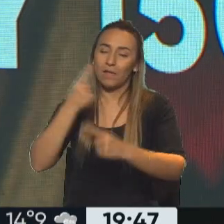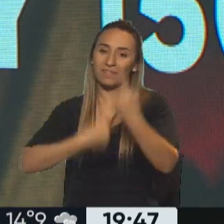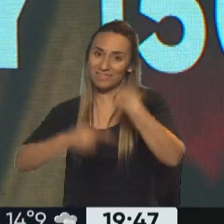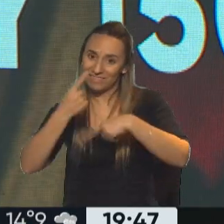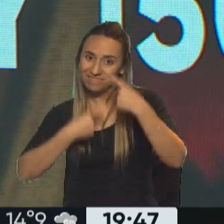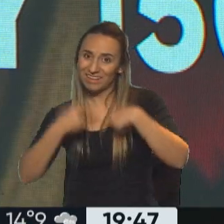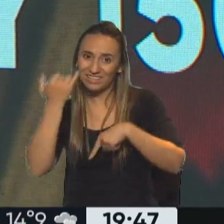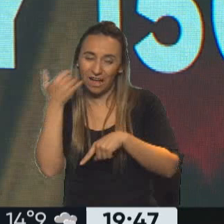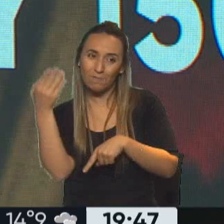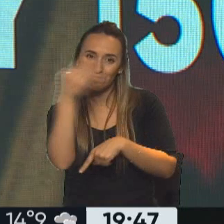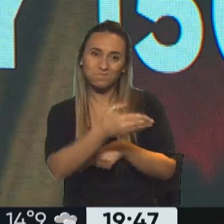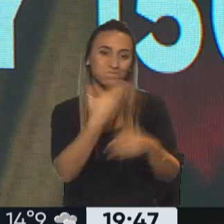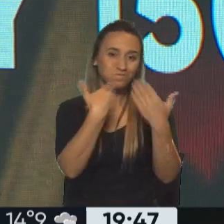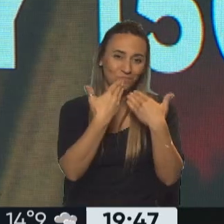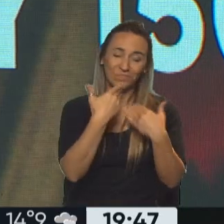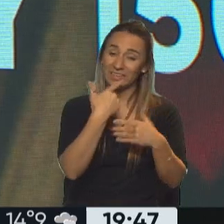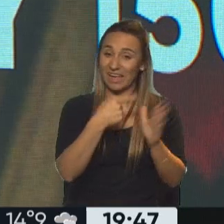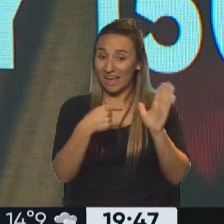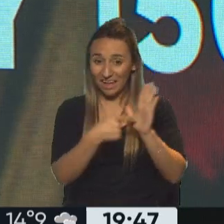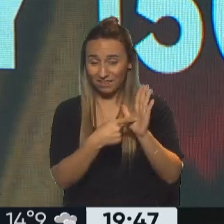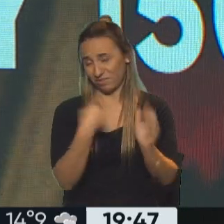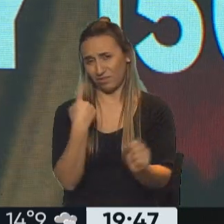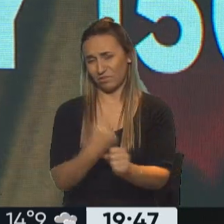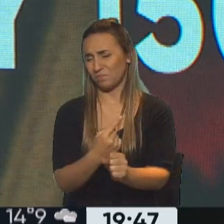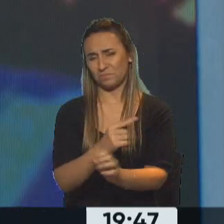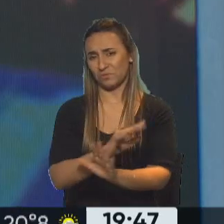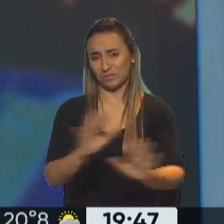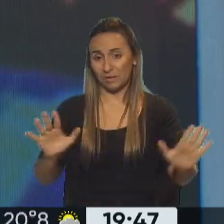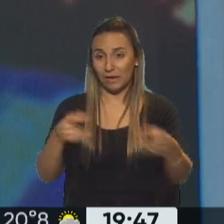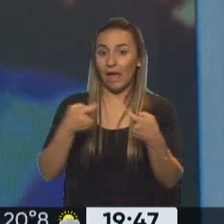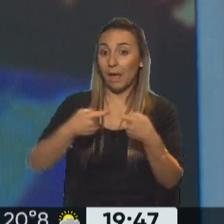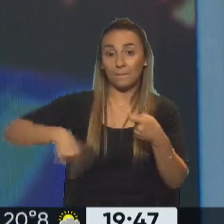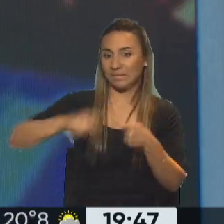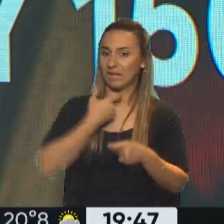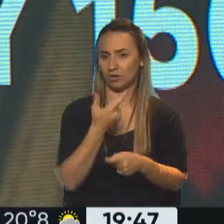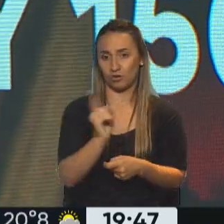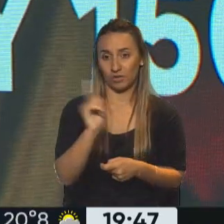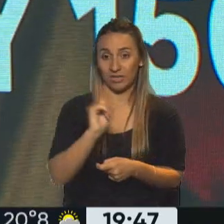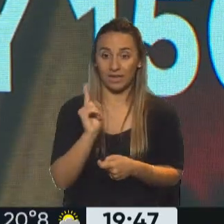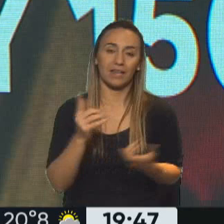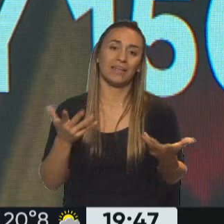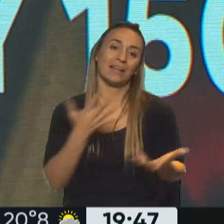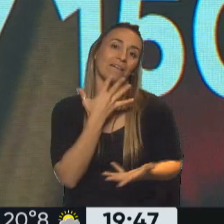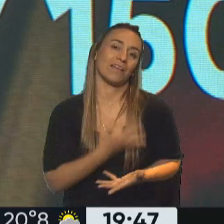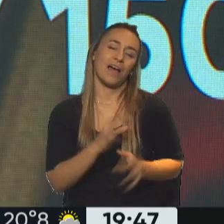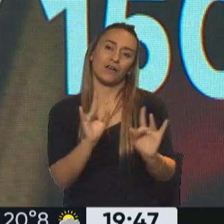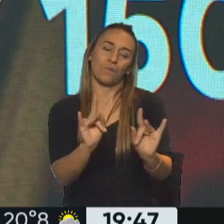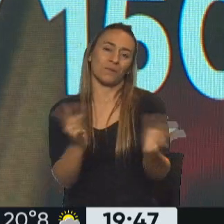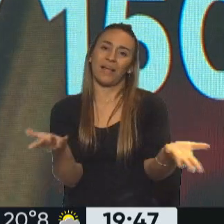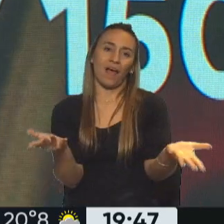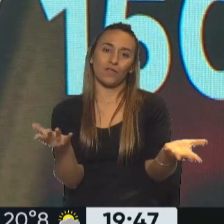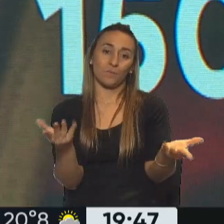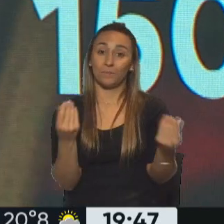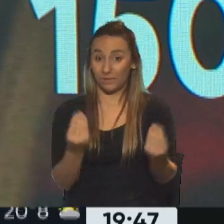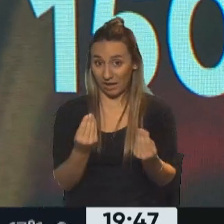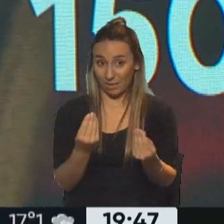hablar con Tombolini es, esto es impracticable. Las empresas no quieren. Claro, te están diciendo, y la verdad es que es complicado porque es un